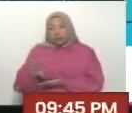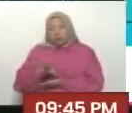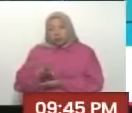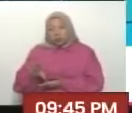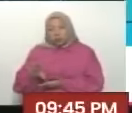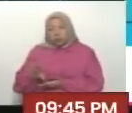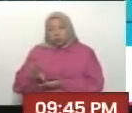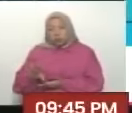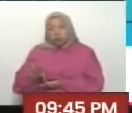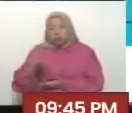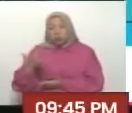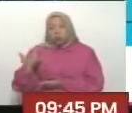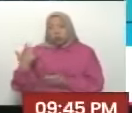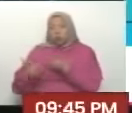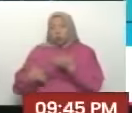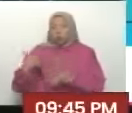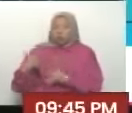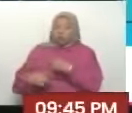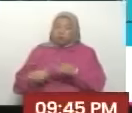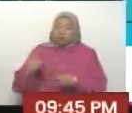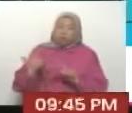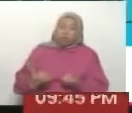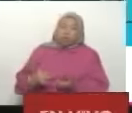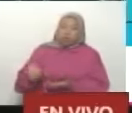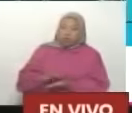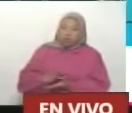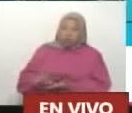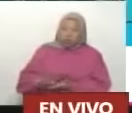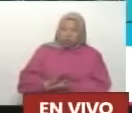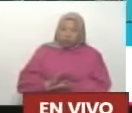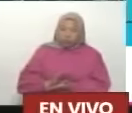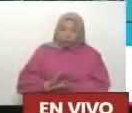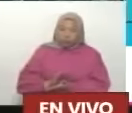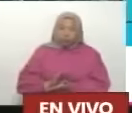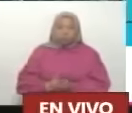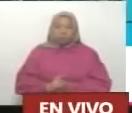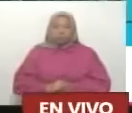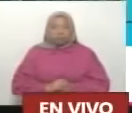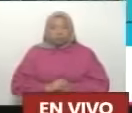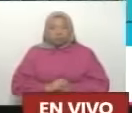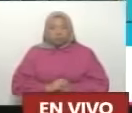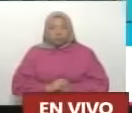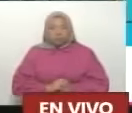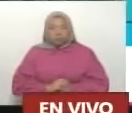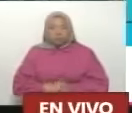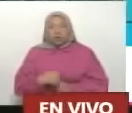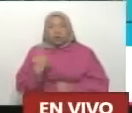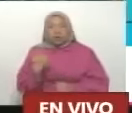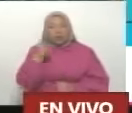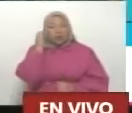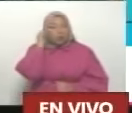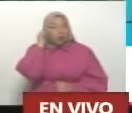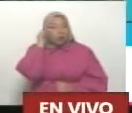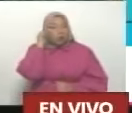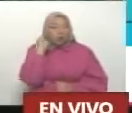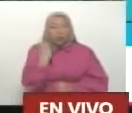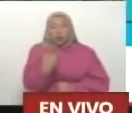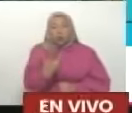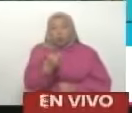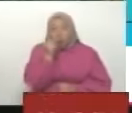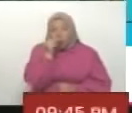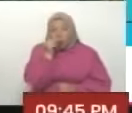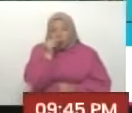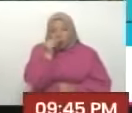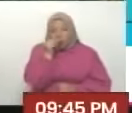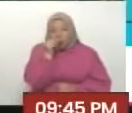en la producción de contenidos. Aquí tengo tres muchachas, dos muchachos,